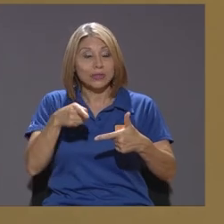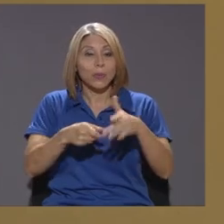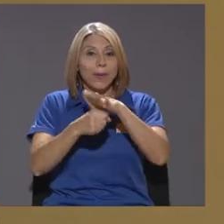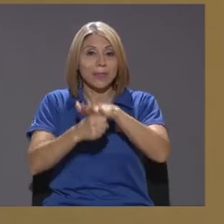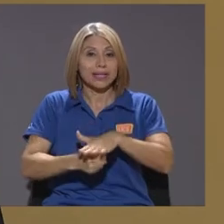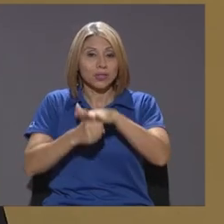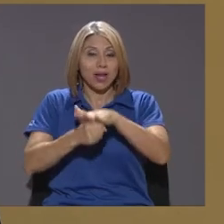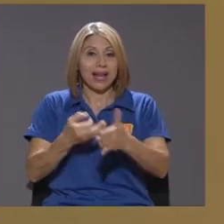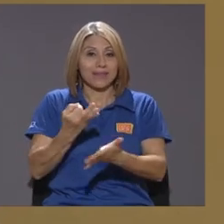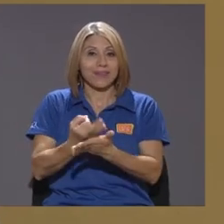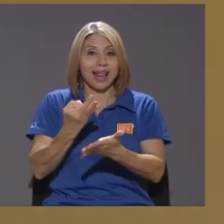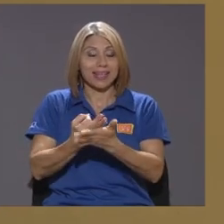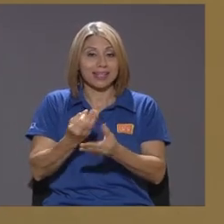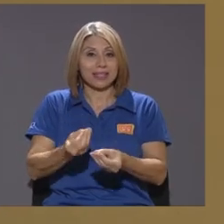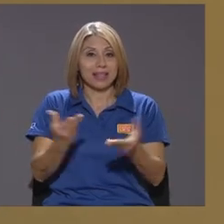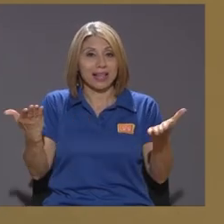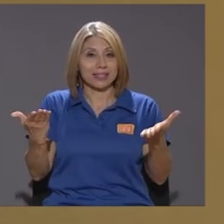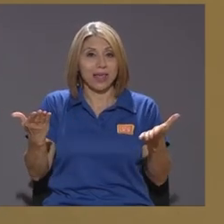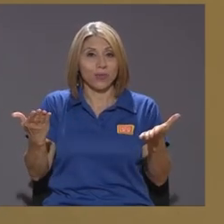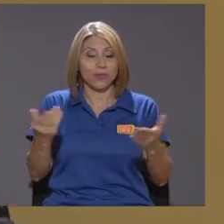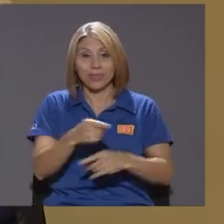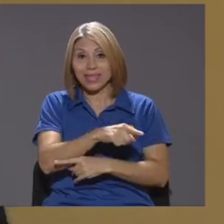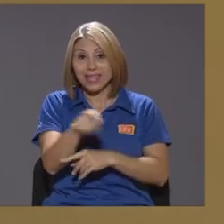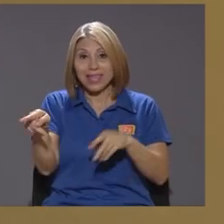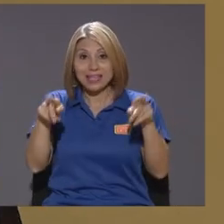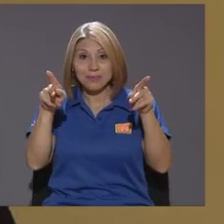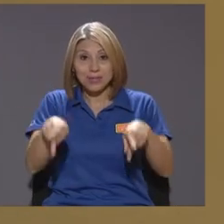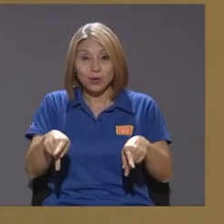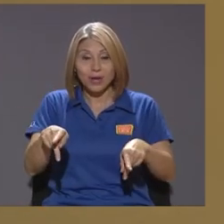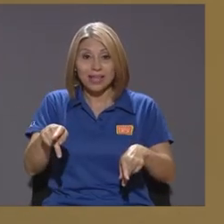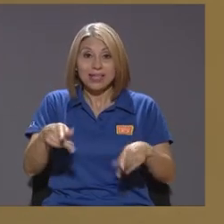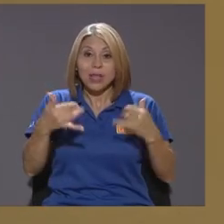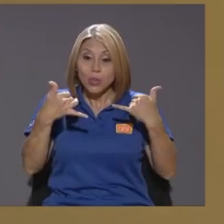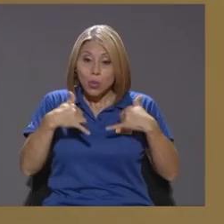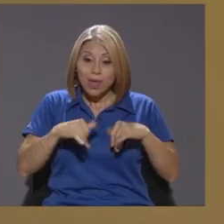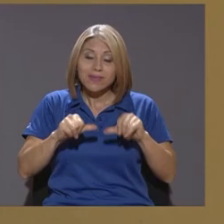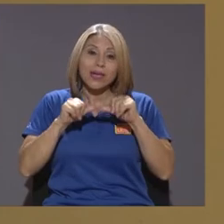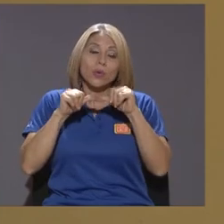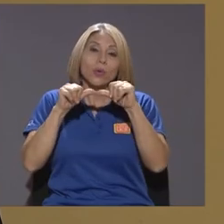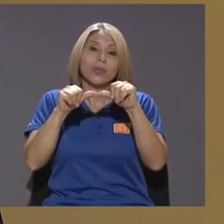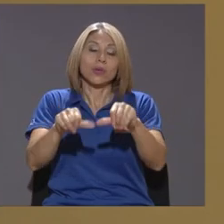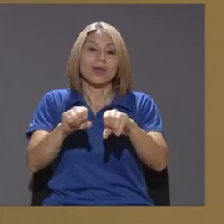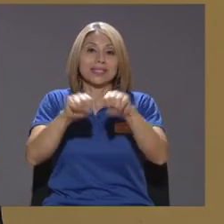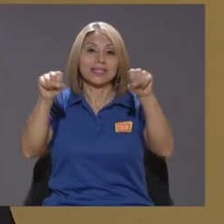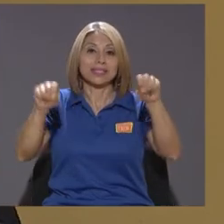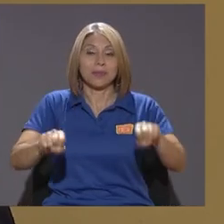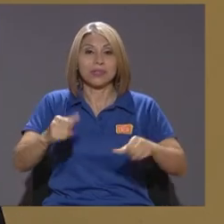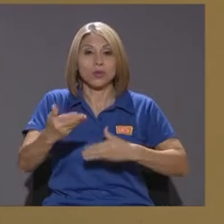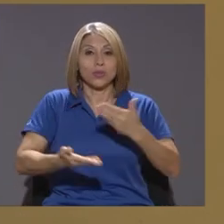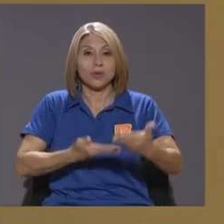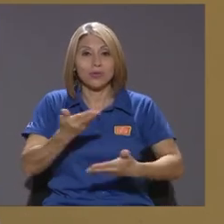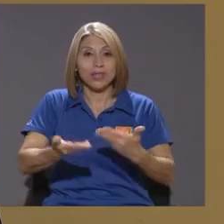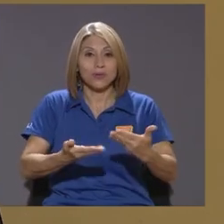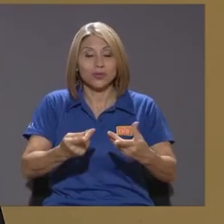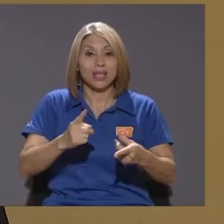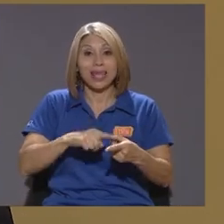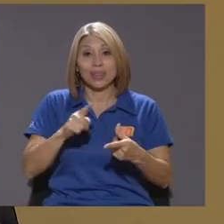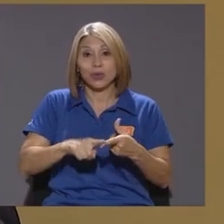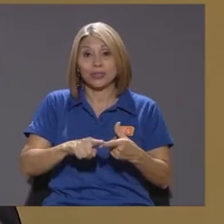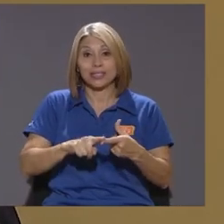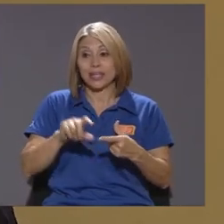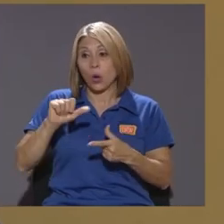Estado y nuevamente en la medida en que esas personas las mantengamos dentro de los sistemas contributivos la carga sobre el resto de la sociedad